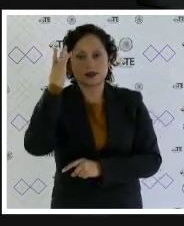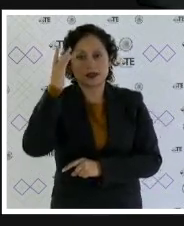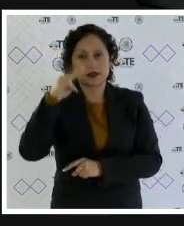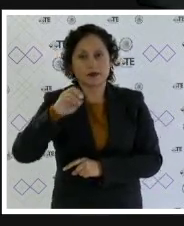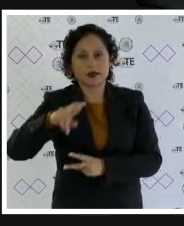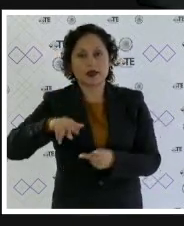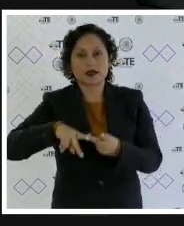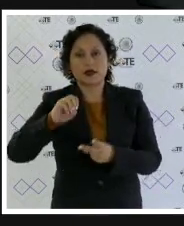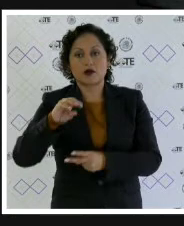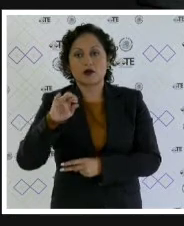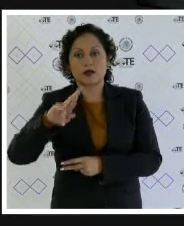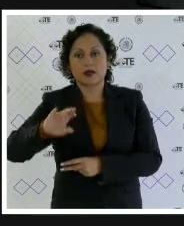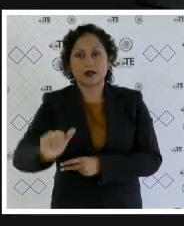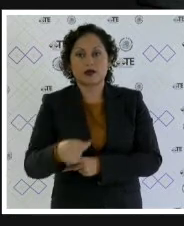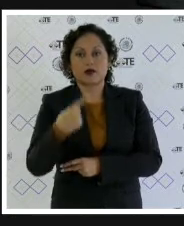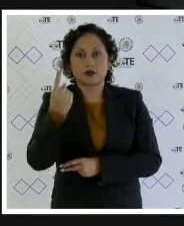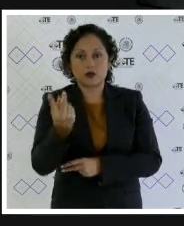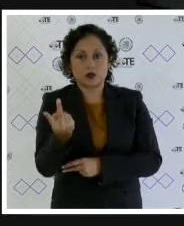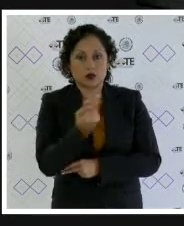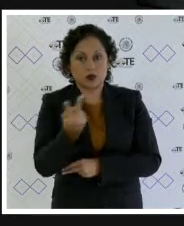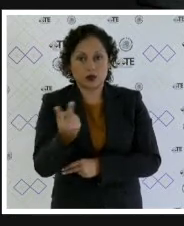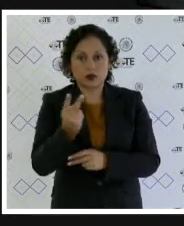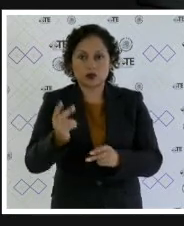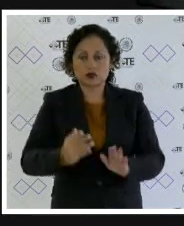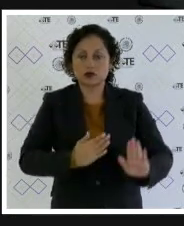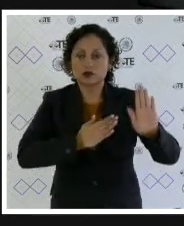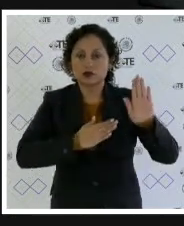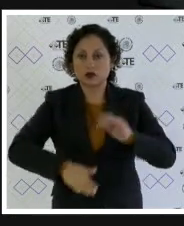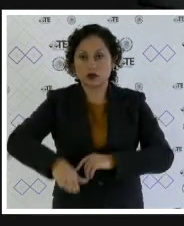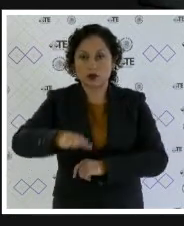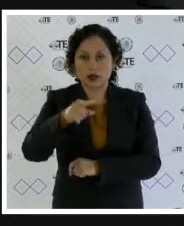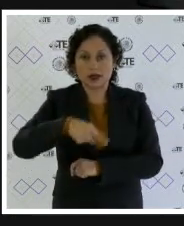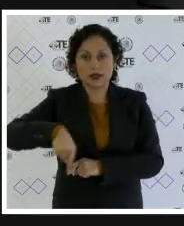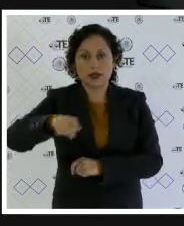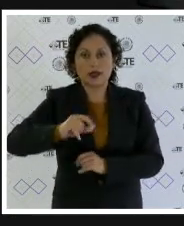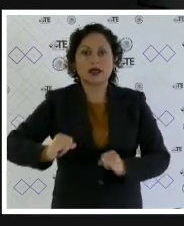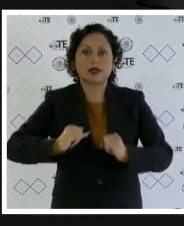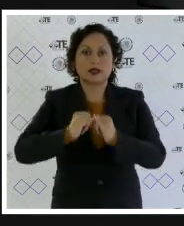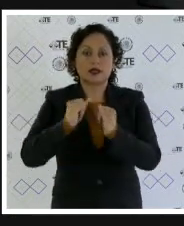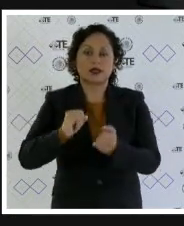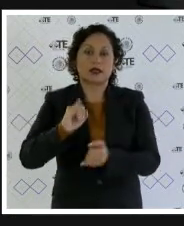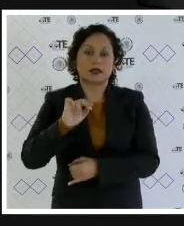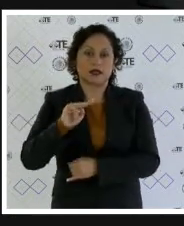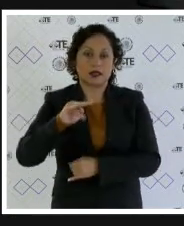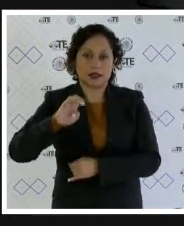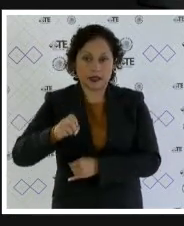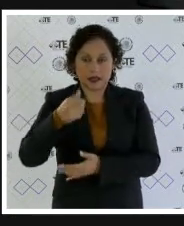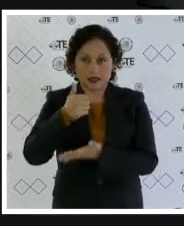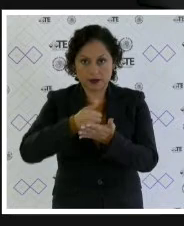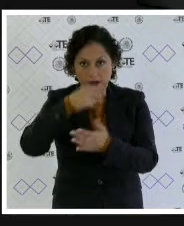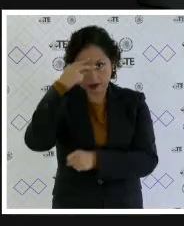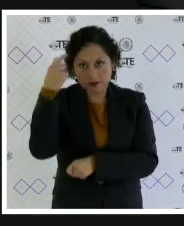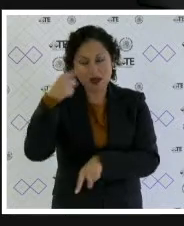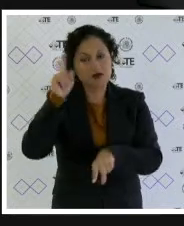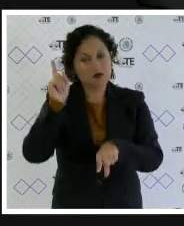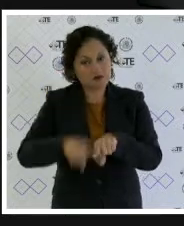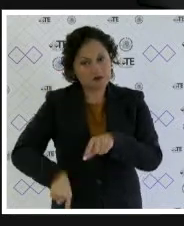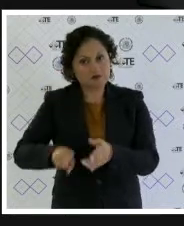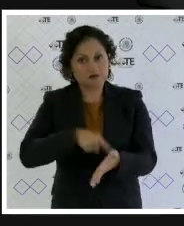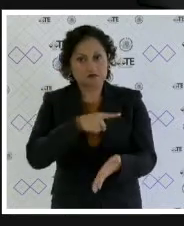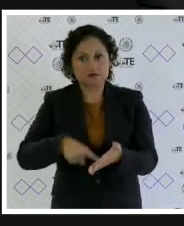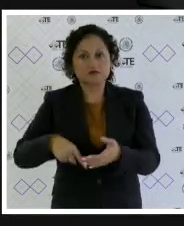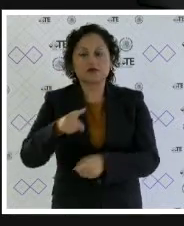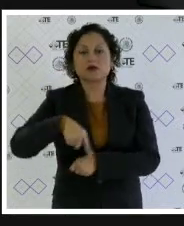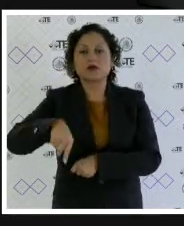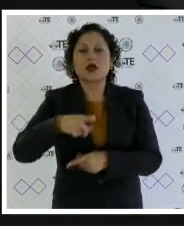y obrera uno se deja sin efectos la toma de protesta realizada por el instituto electoral de la ciudad de méxico a las personas integrantes de